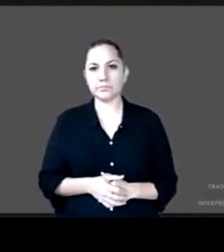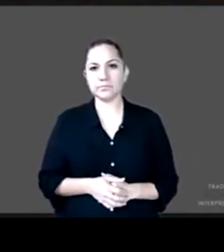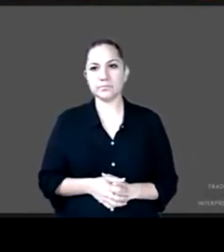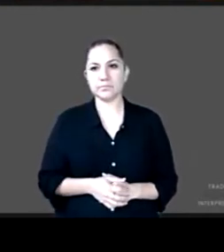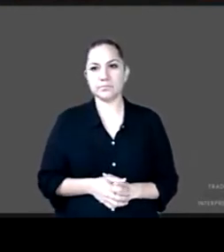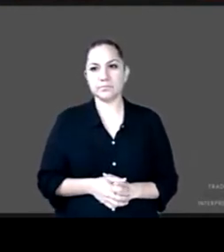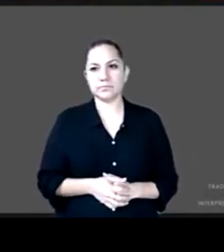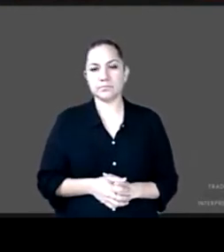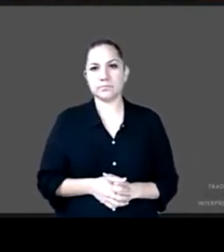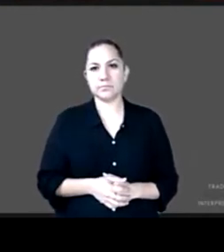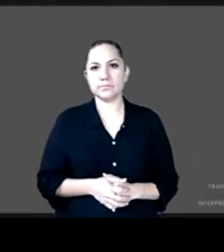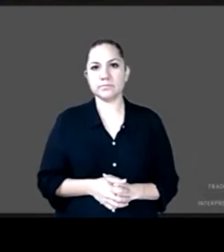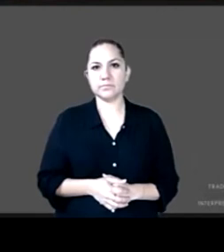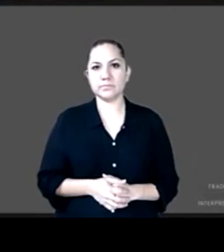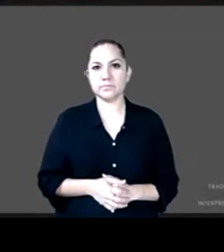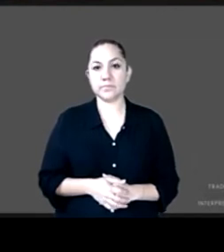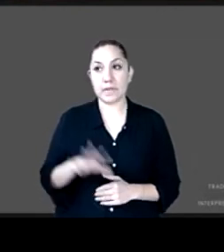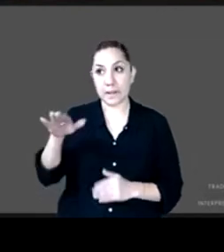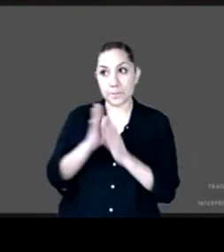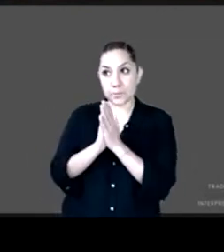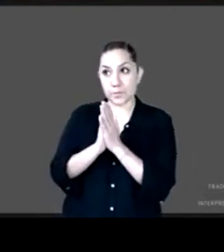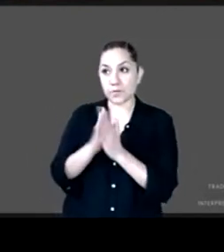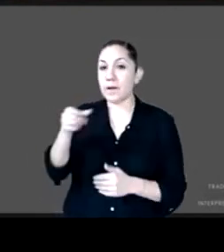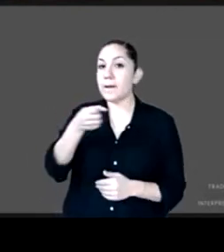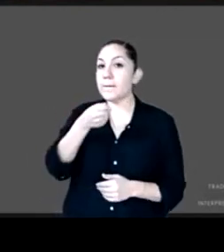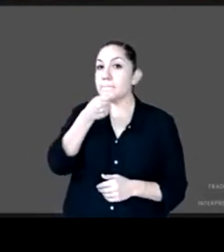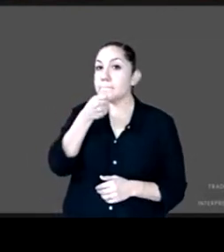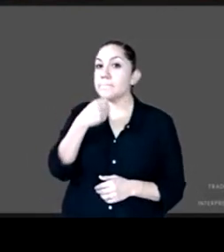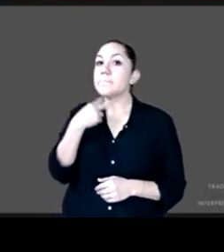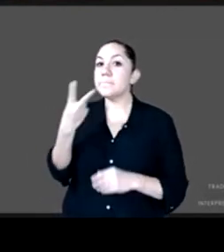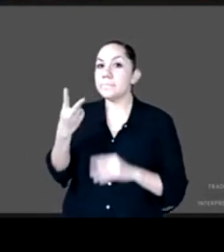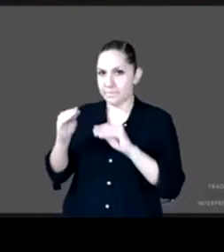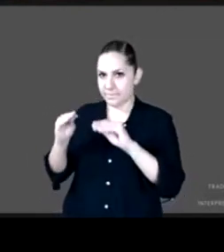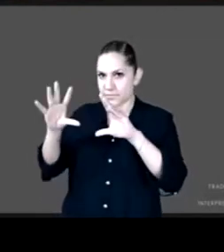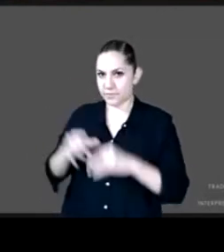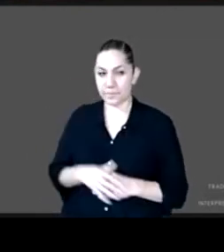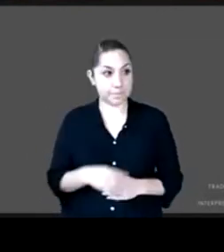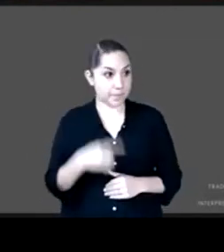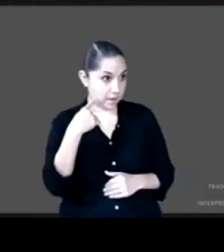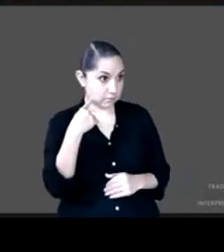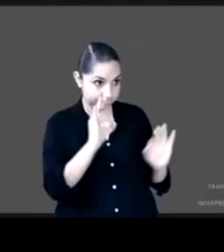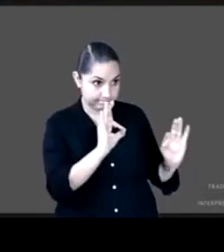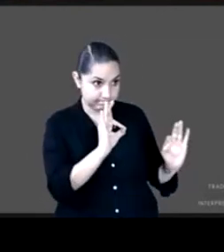el micrófono por favor ¿ahí me escuchan?